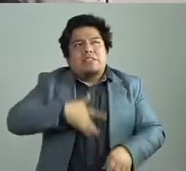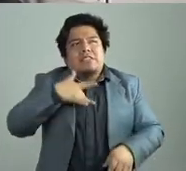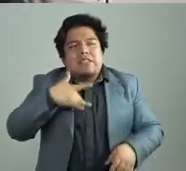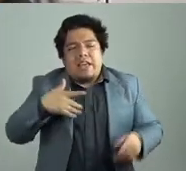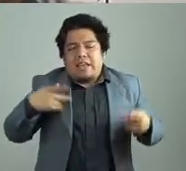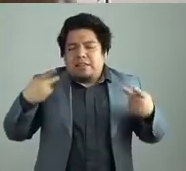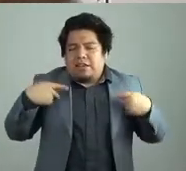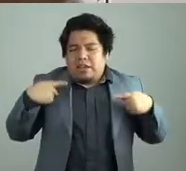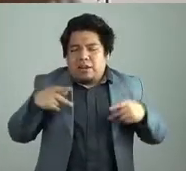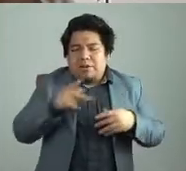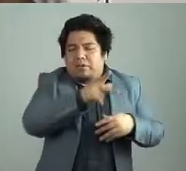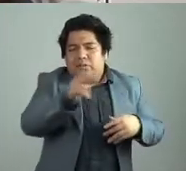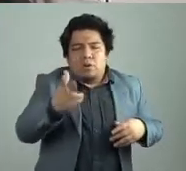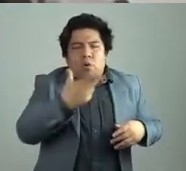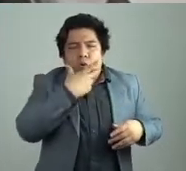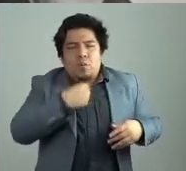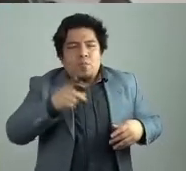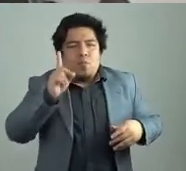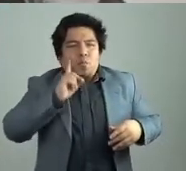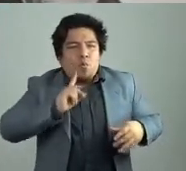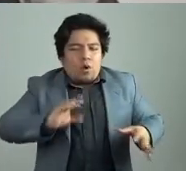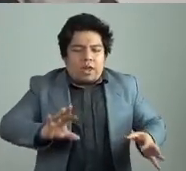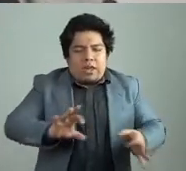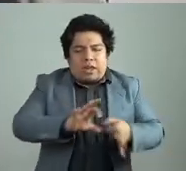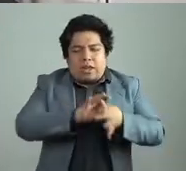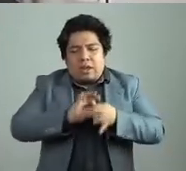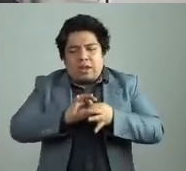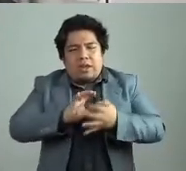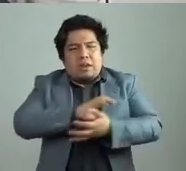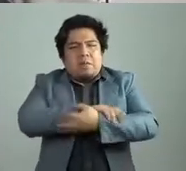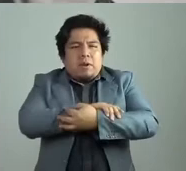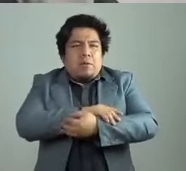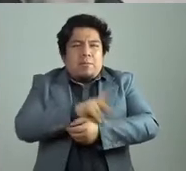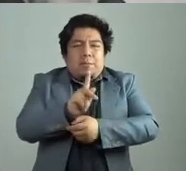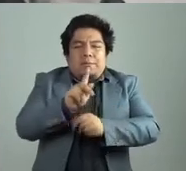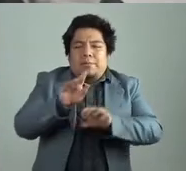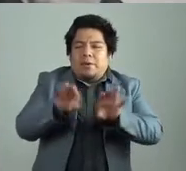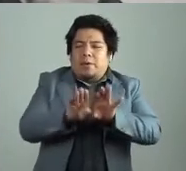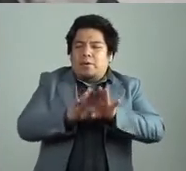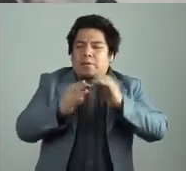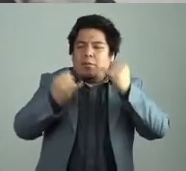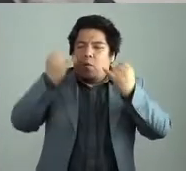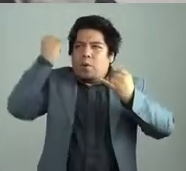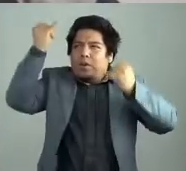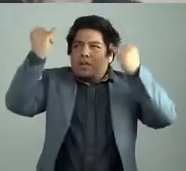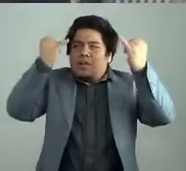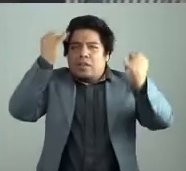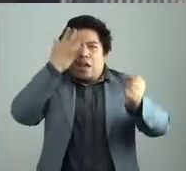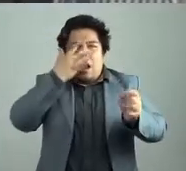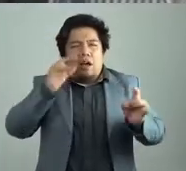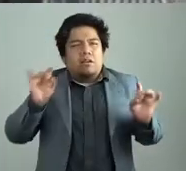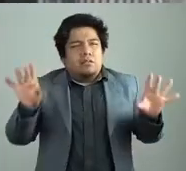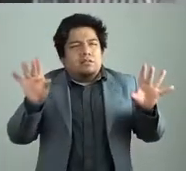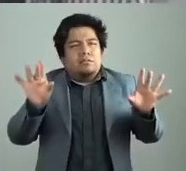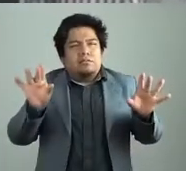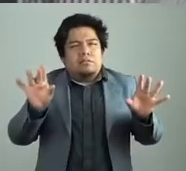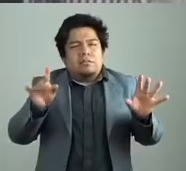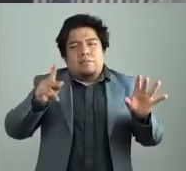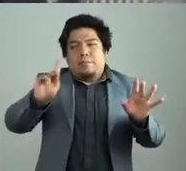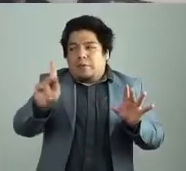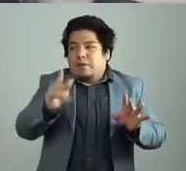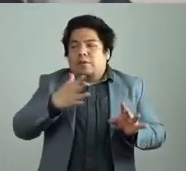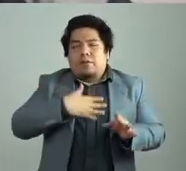por un lado es una idea mística, ¿no? La idea de que todos formamos parte de un todo, ¿no? Y también creo que es la